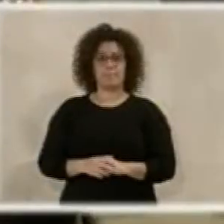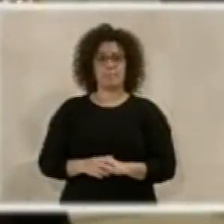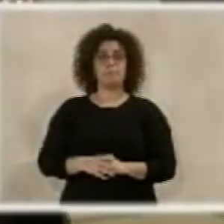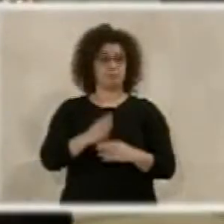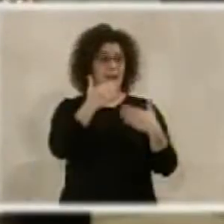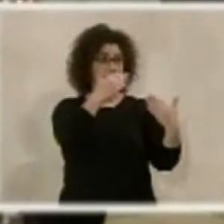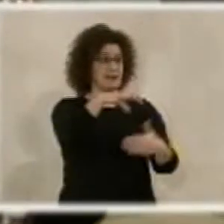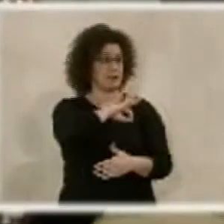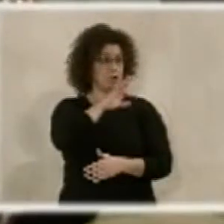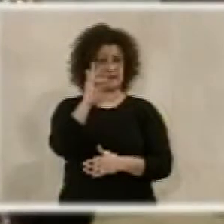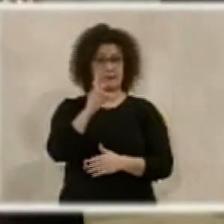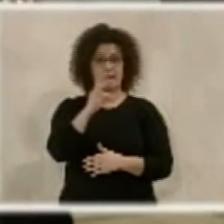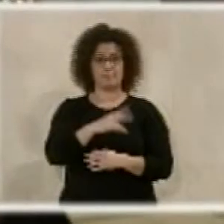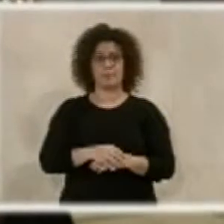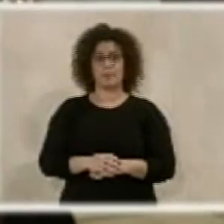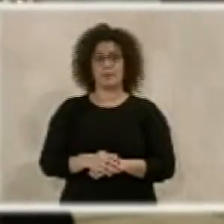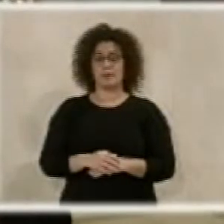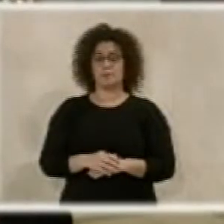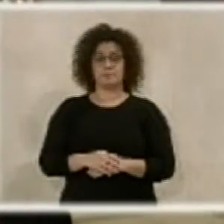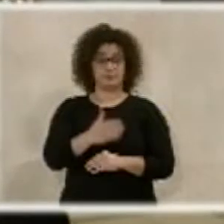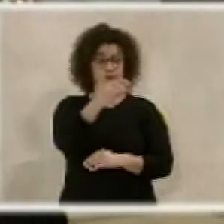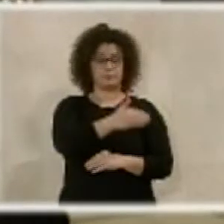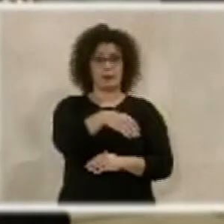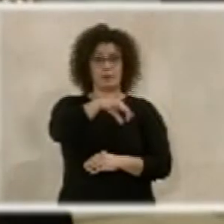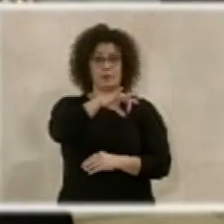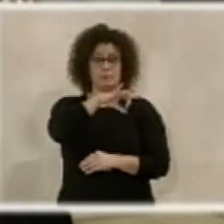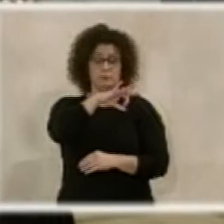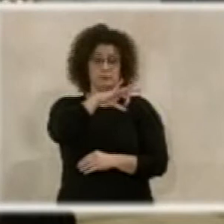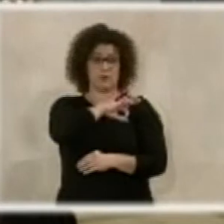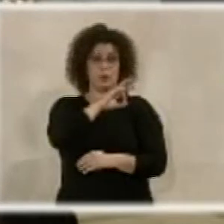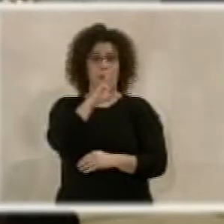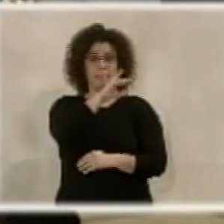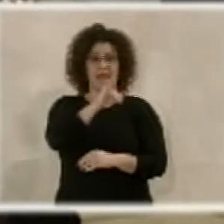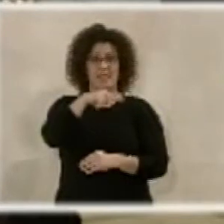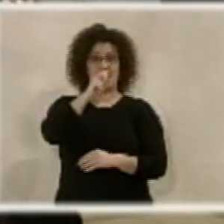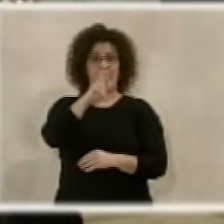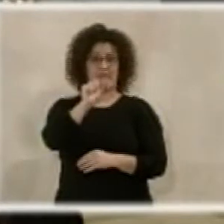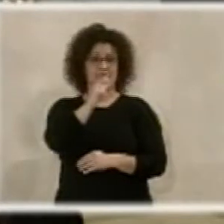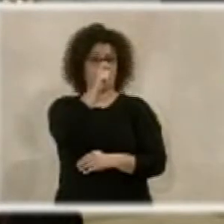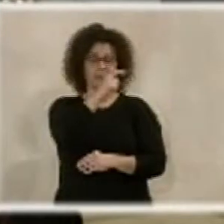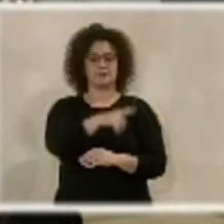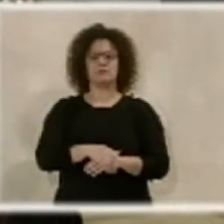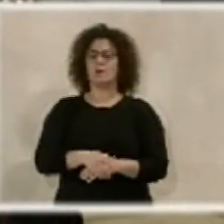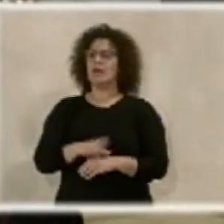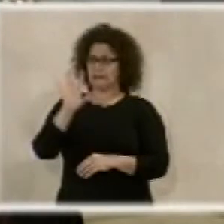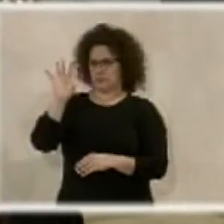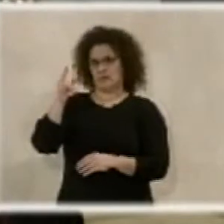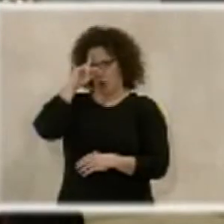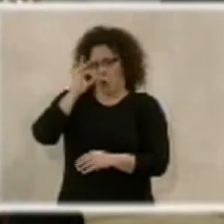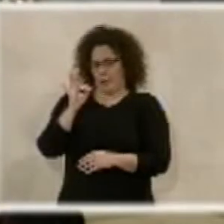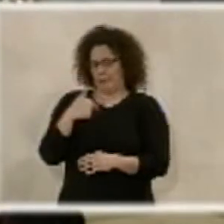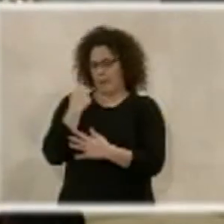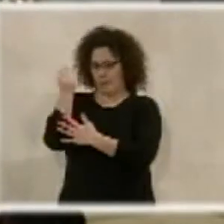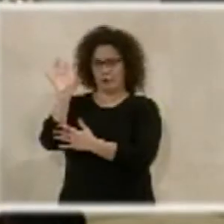Muchas gracias, señor Esteban. Parte del Grupo Socialista, señor Pérez Nava. Gracias, señor alcalde. Nosotros también, lógicamente, lo vamos a